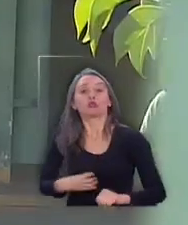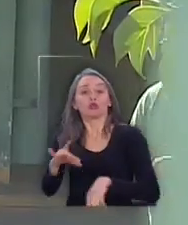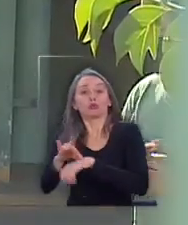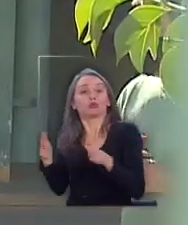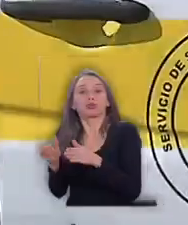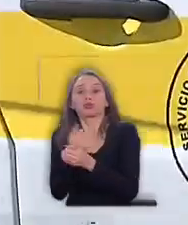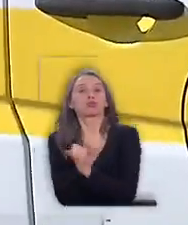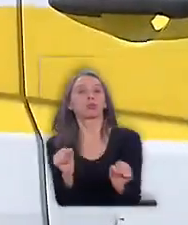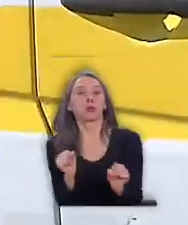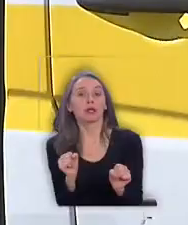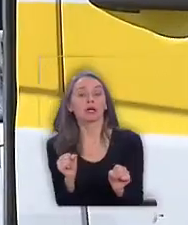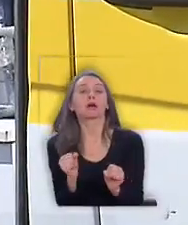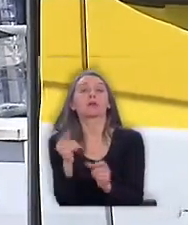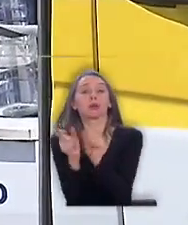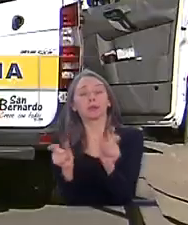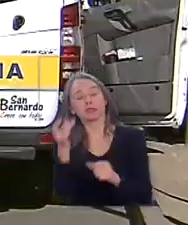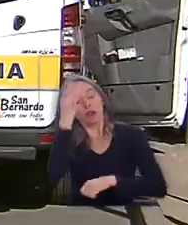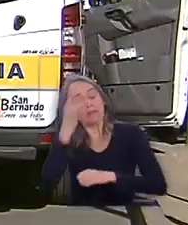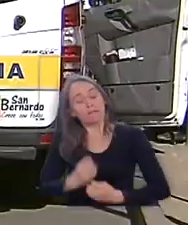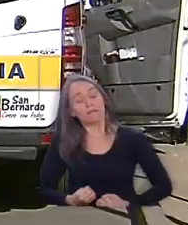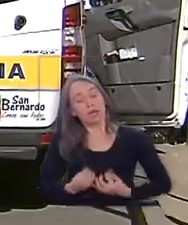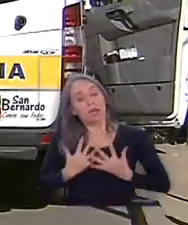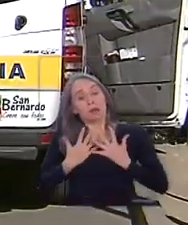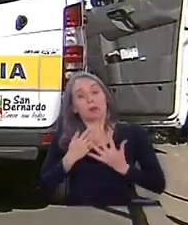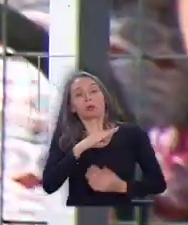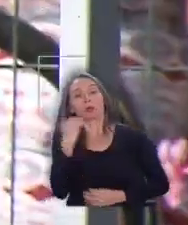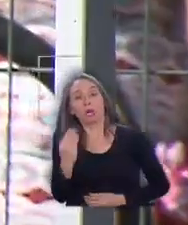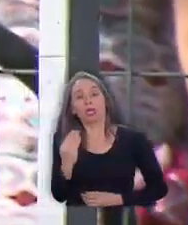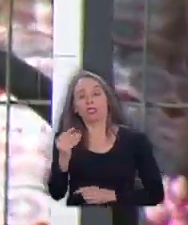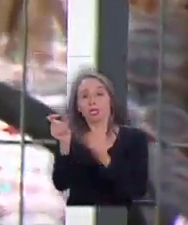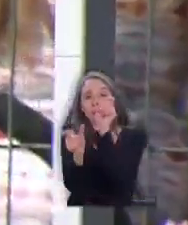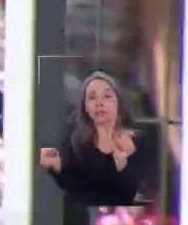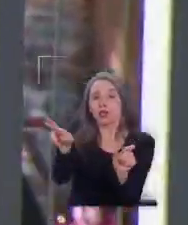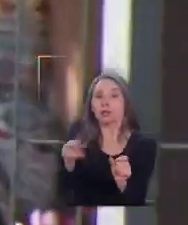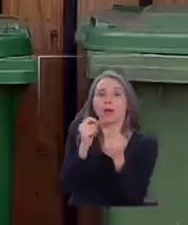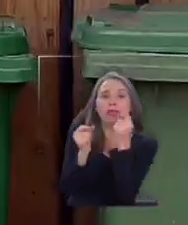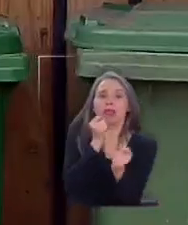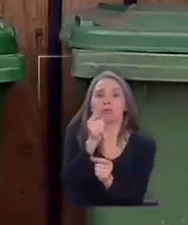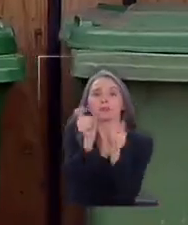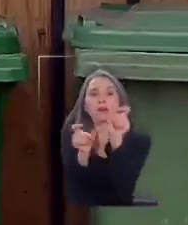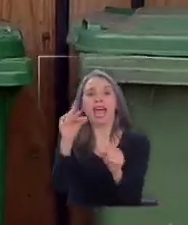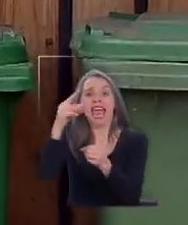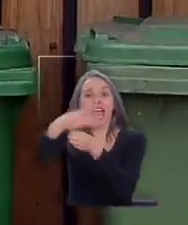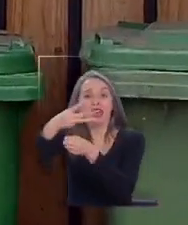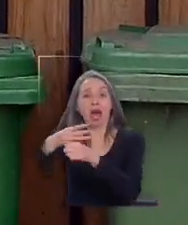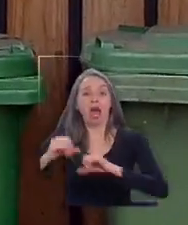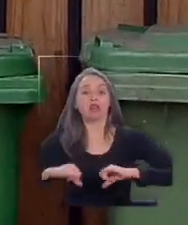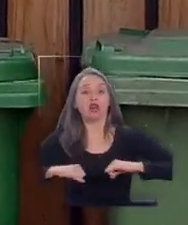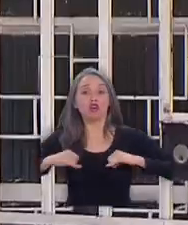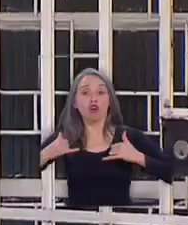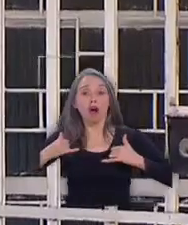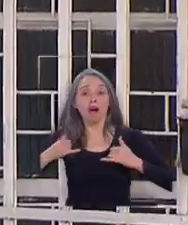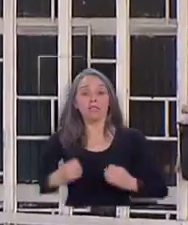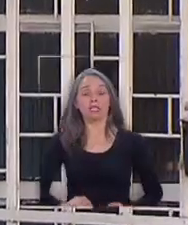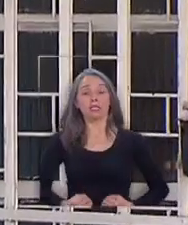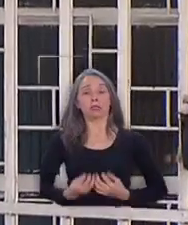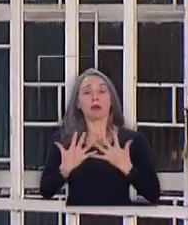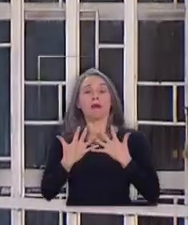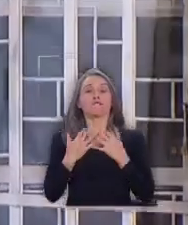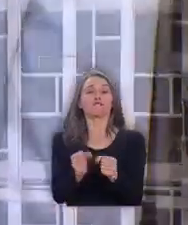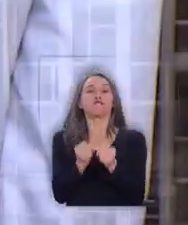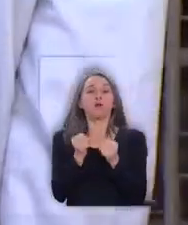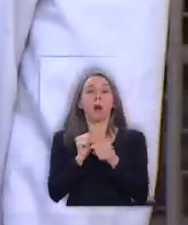Lo que provocó su muerte, denuncias que se repiten, personas mayores o incluso jóvenes que han desarrollado cuadros